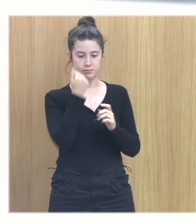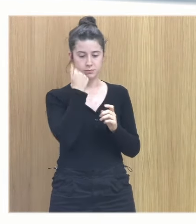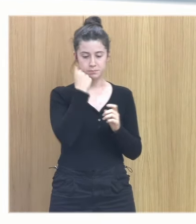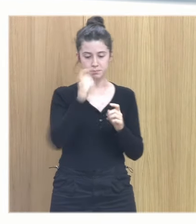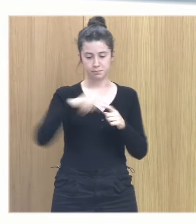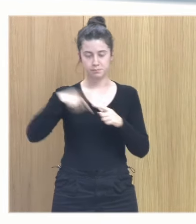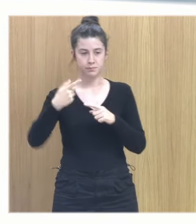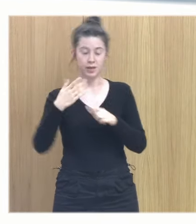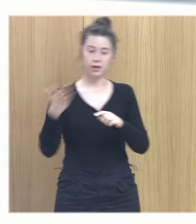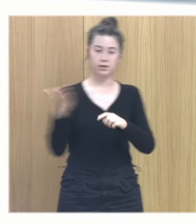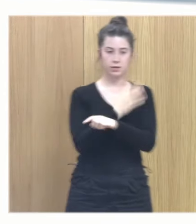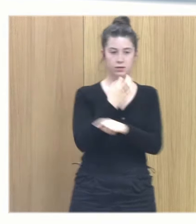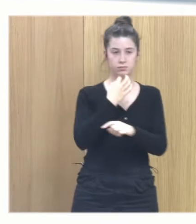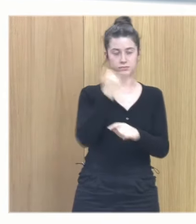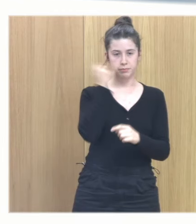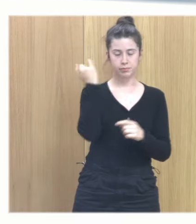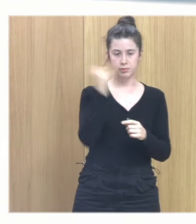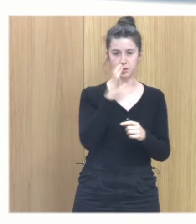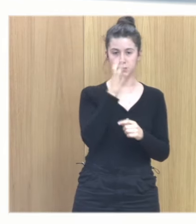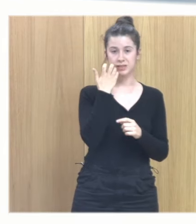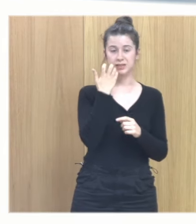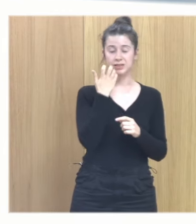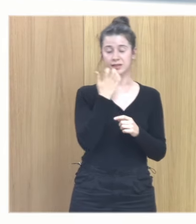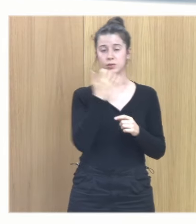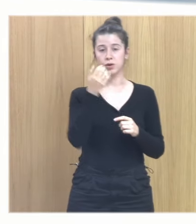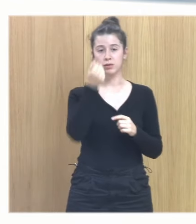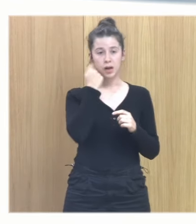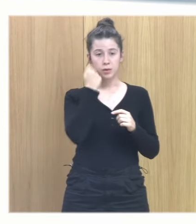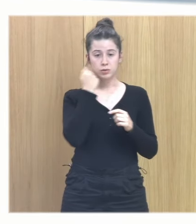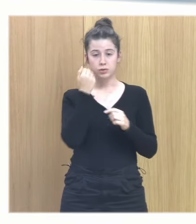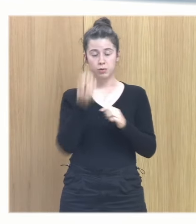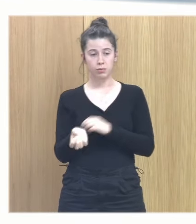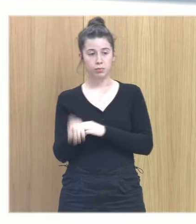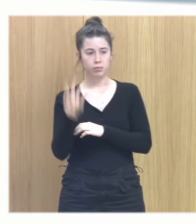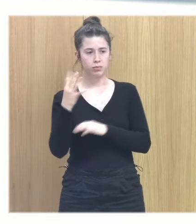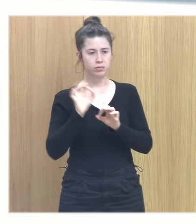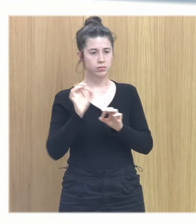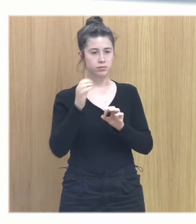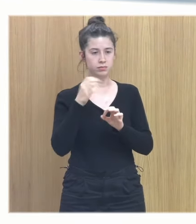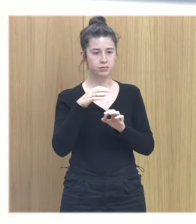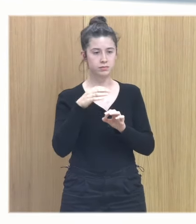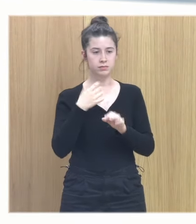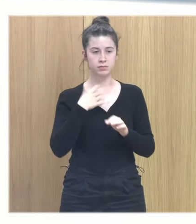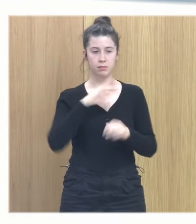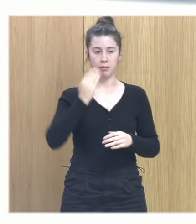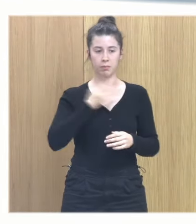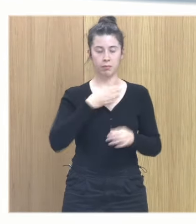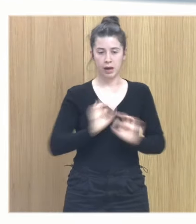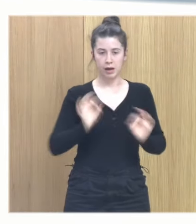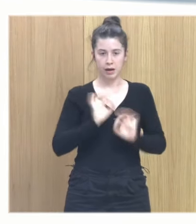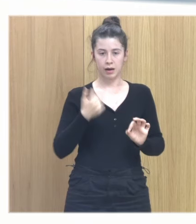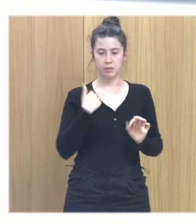Porque si el abuso llega posteriormente mi identidad mi edificio permanece indemne. Yo paso en síndrome de estrés postraumático por